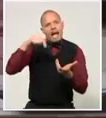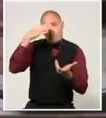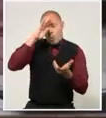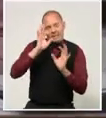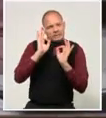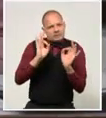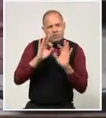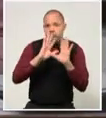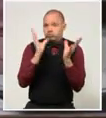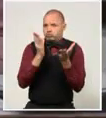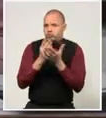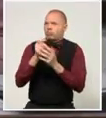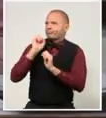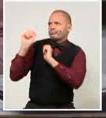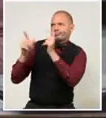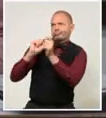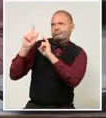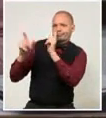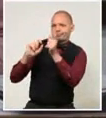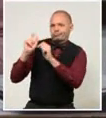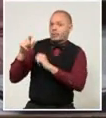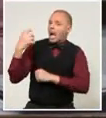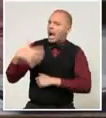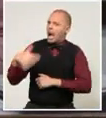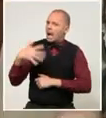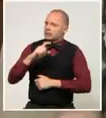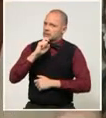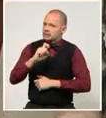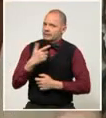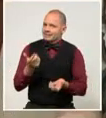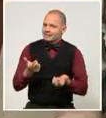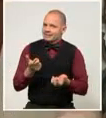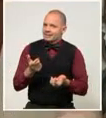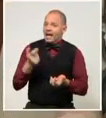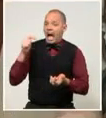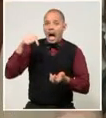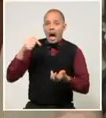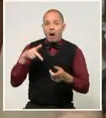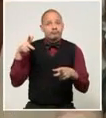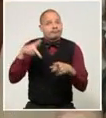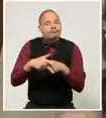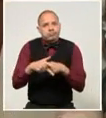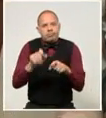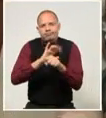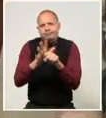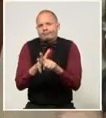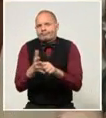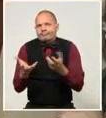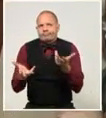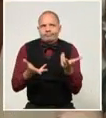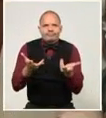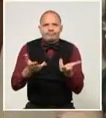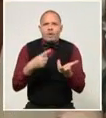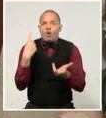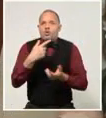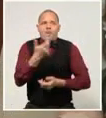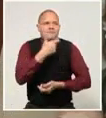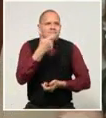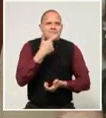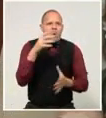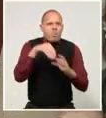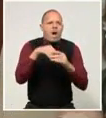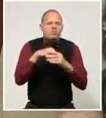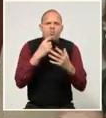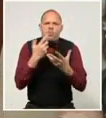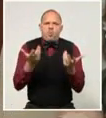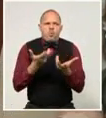billones y eso era algo complejo. No teníamos el envase necesario. Y a raíz de intercambios con otras empresas,